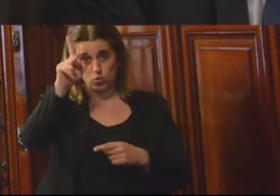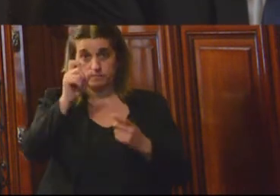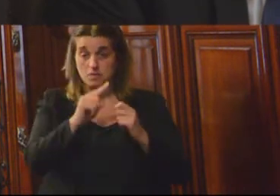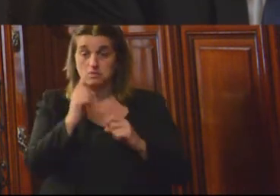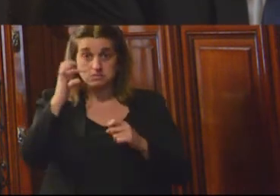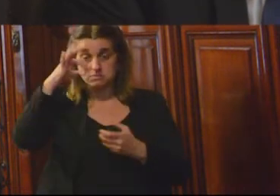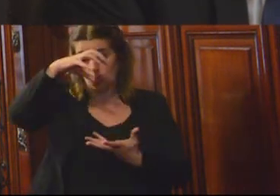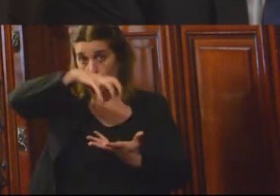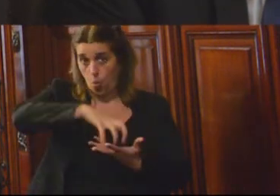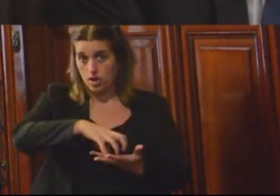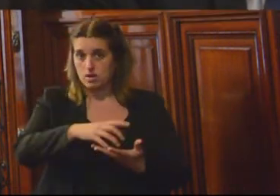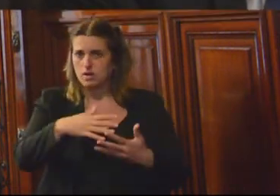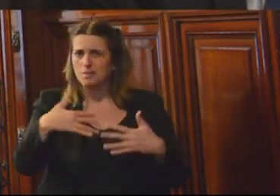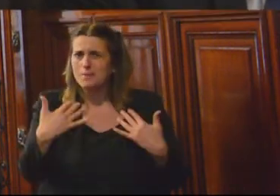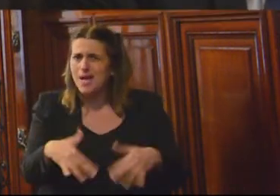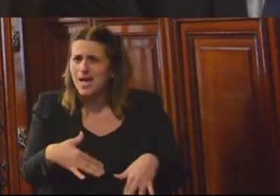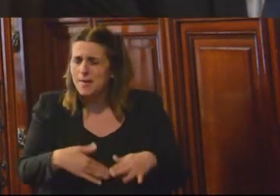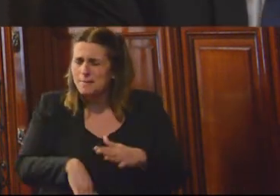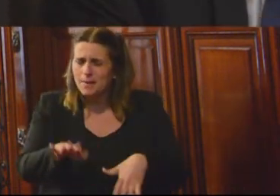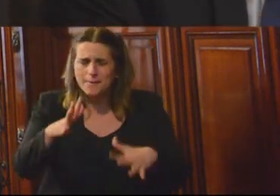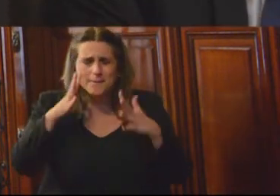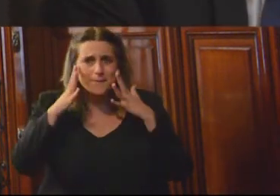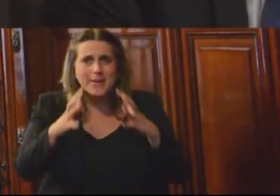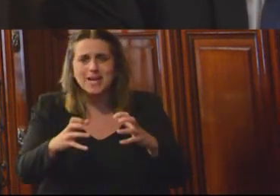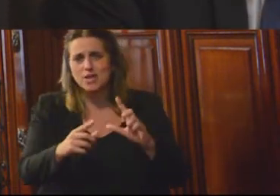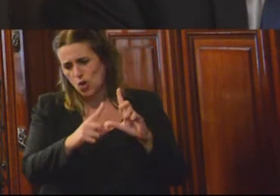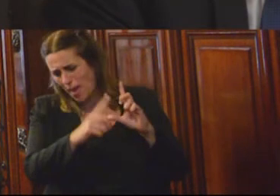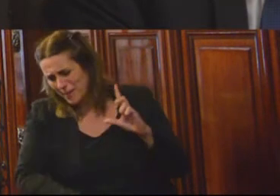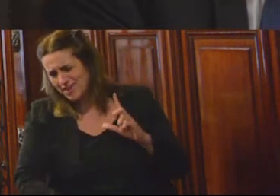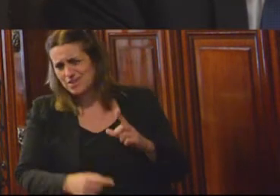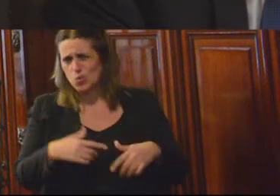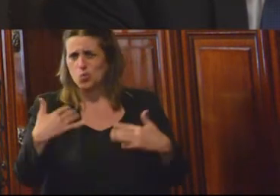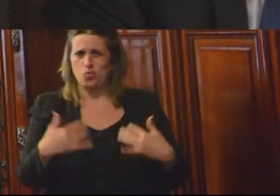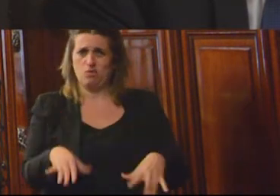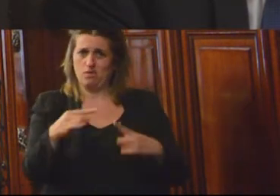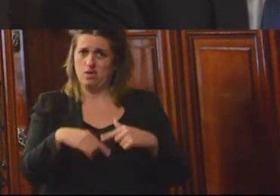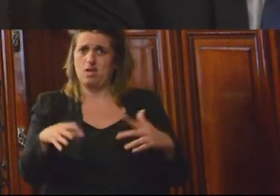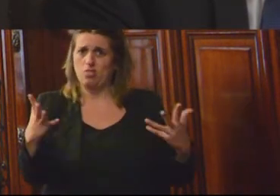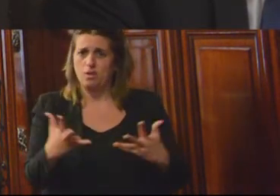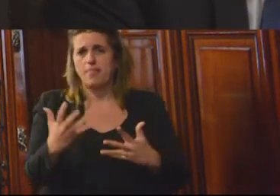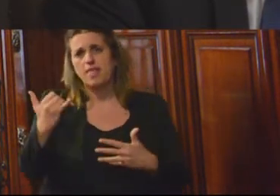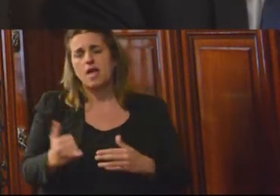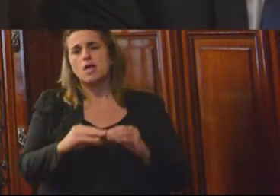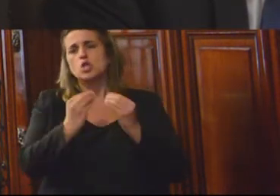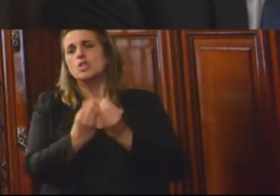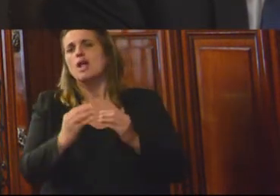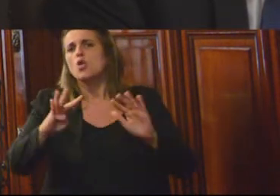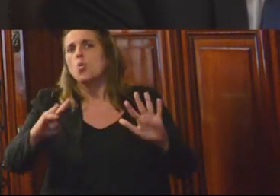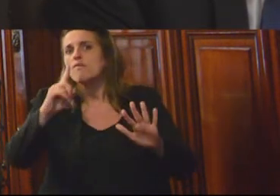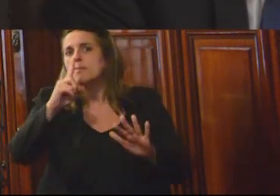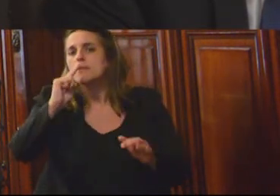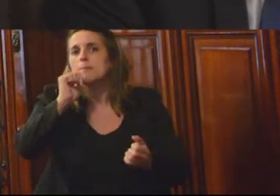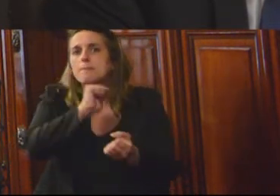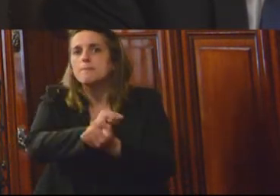unidad históricamente de las más peligrosas de toda América Latina, que cuenta actualmente con aproximadamente 9.000 reclusos